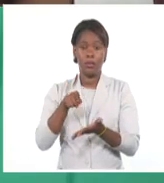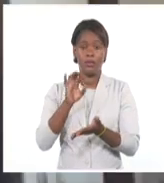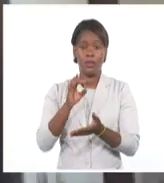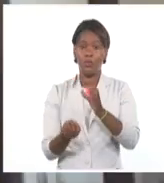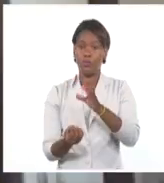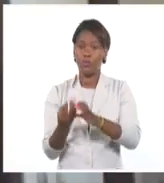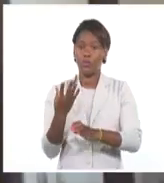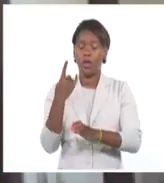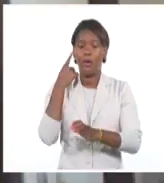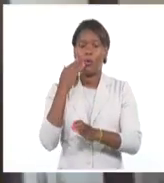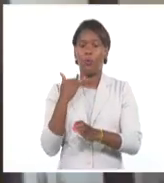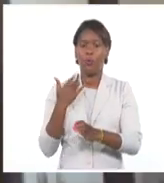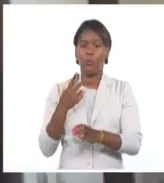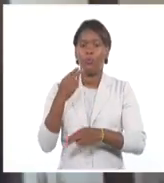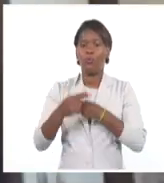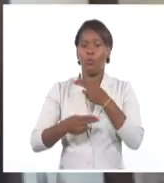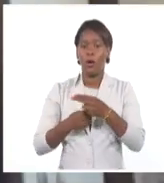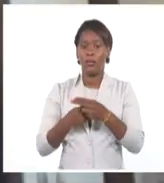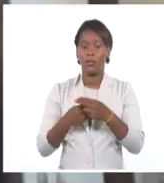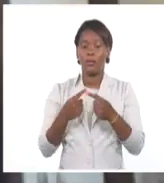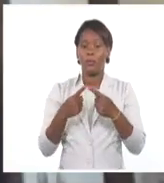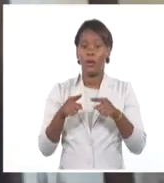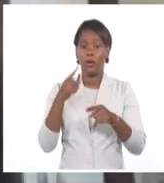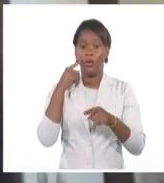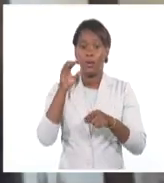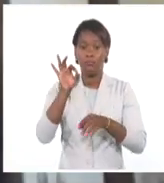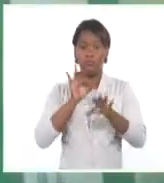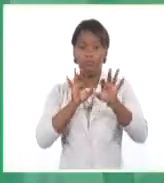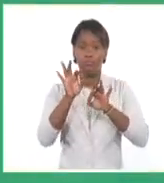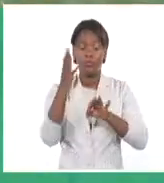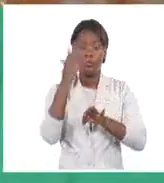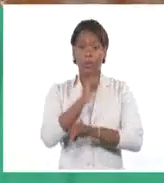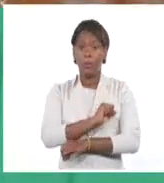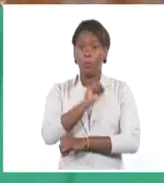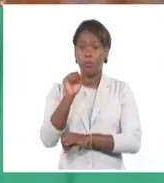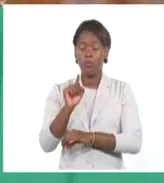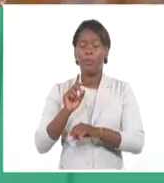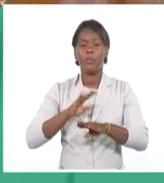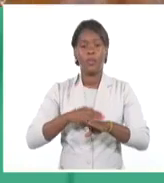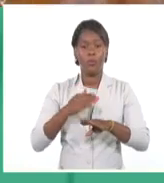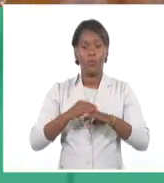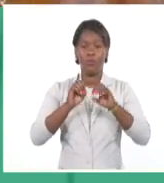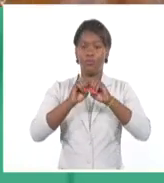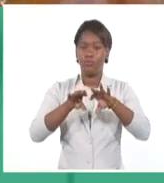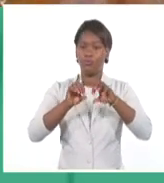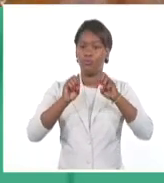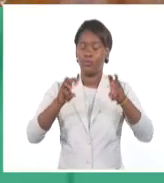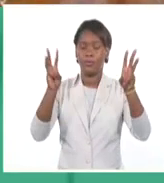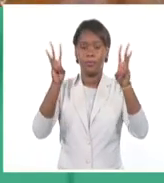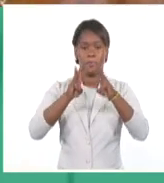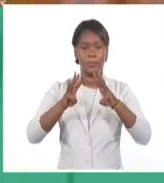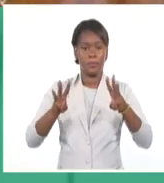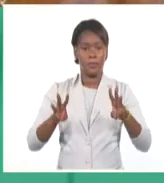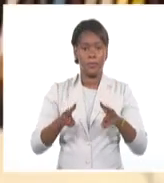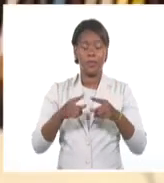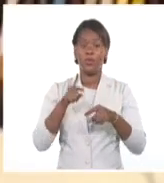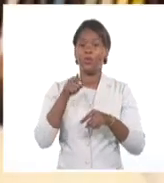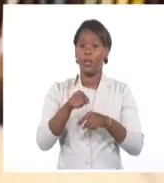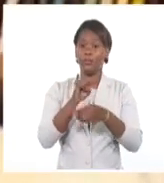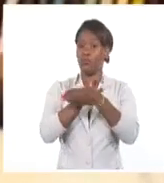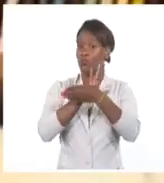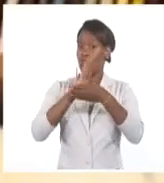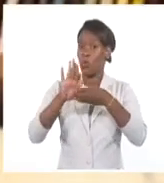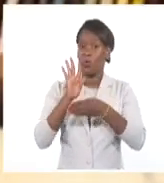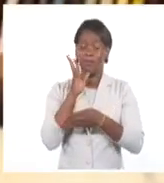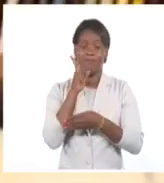conocer este domingo en una gala virtual que promete sorprendernos con expresiones de diversos estilos y continentes donde se cultiva la